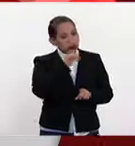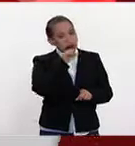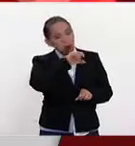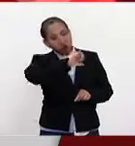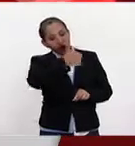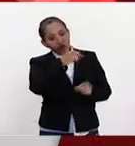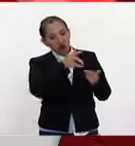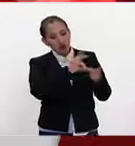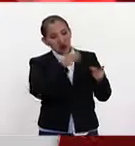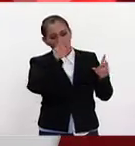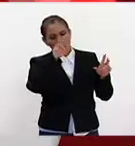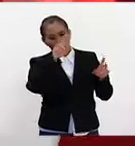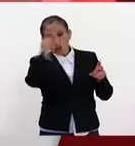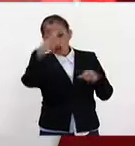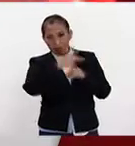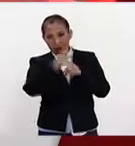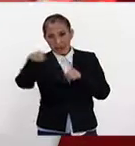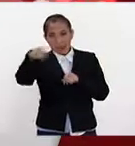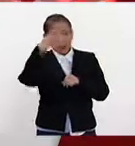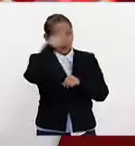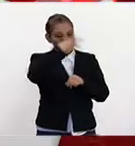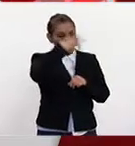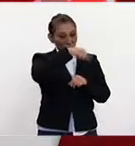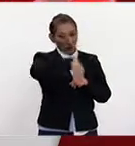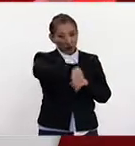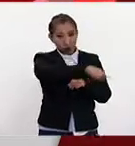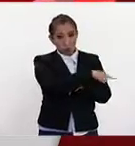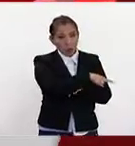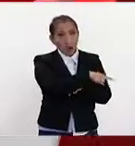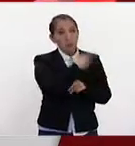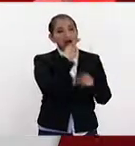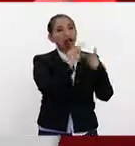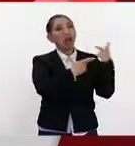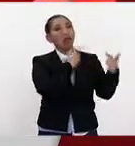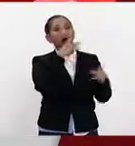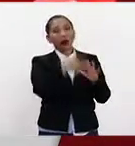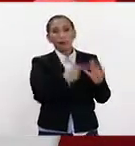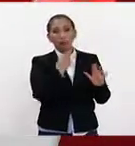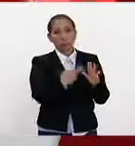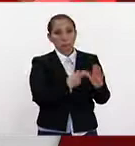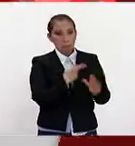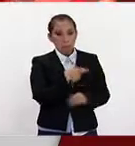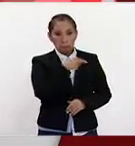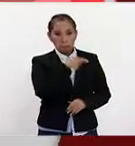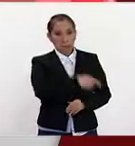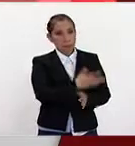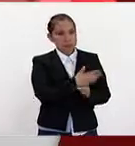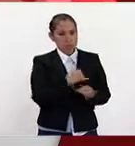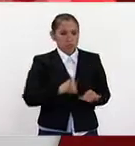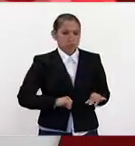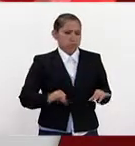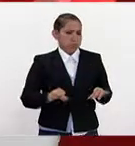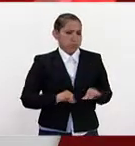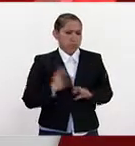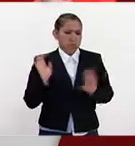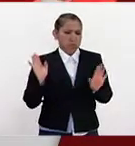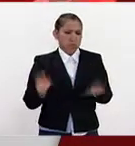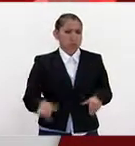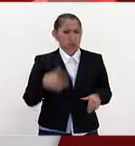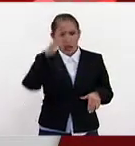con otros países. Trump ha declarado en varias ocasiones que no le interesan los